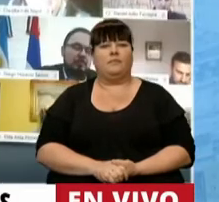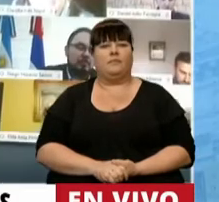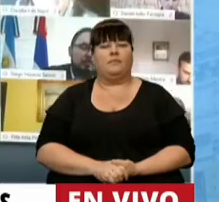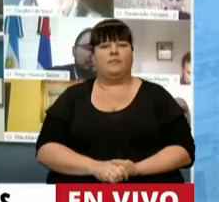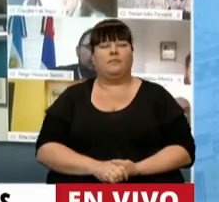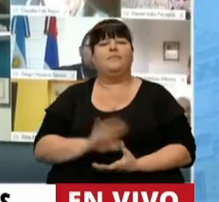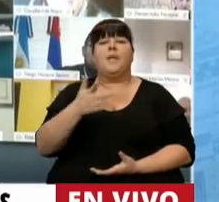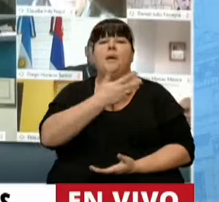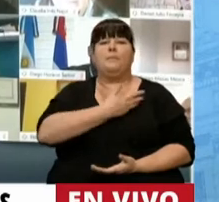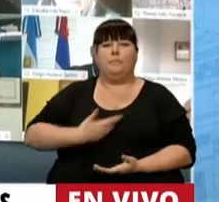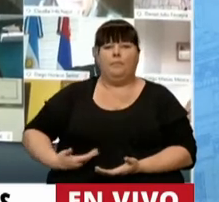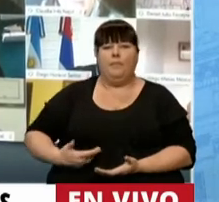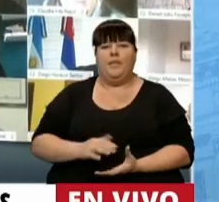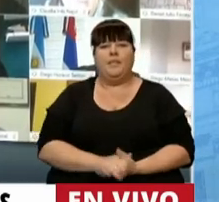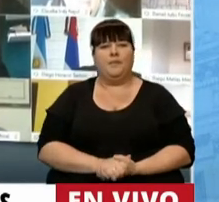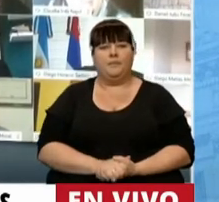Señor Presidente.